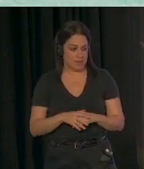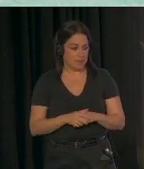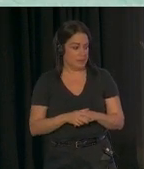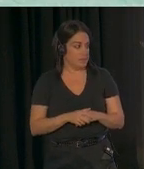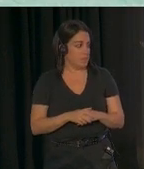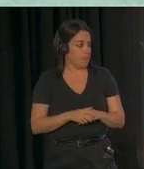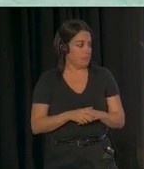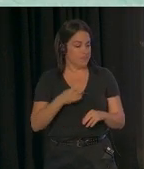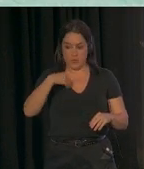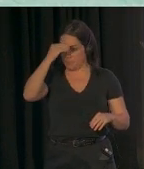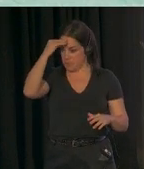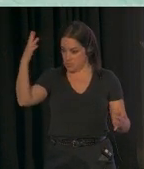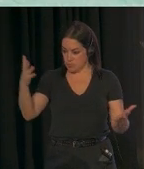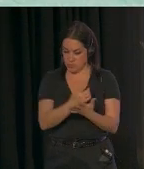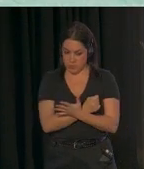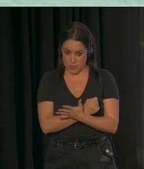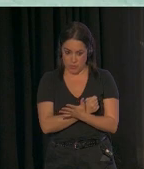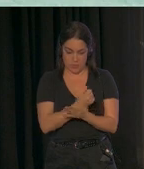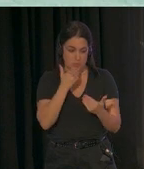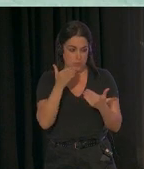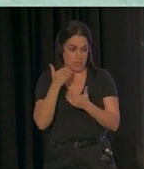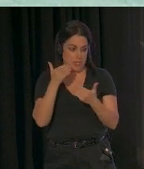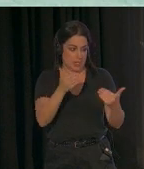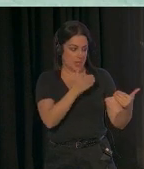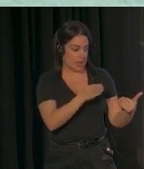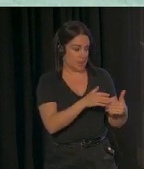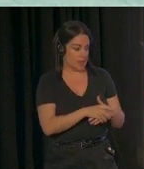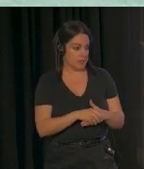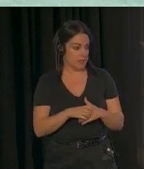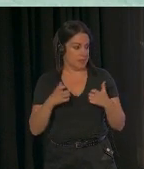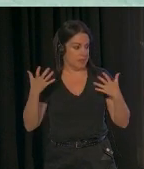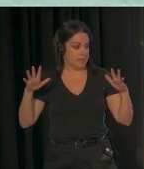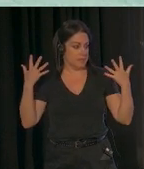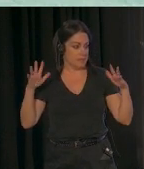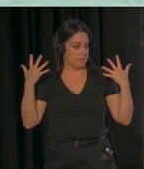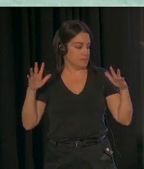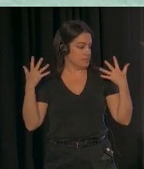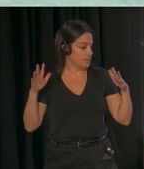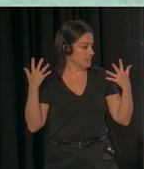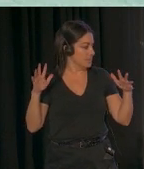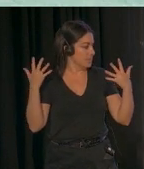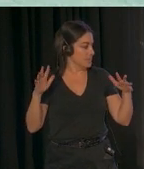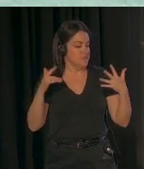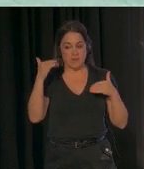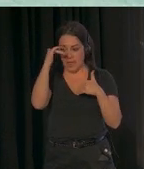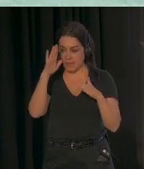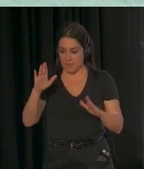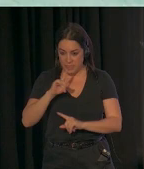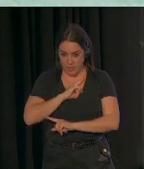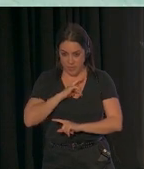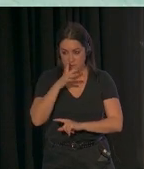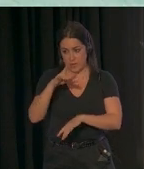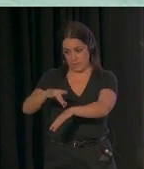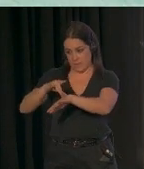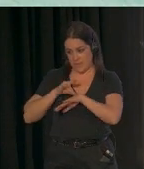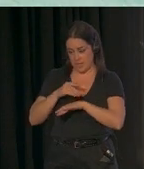Y creo que eso es todo por nuestra parte. Muchísimas gracias por su atención y por invitarnos, y